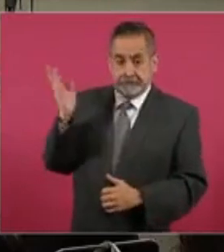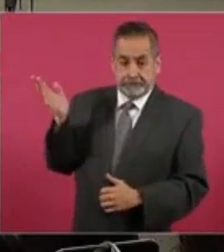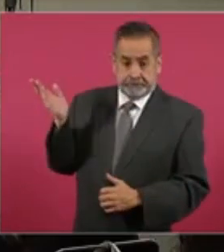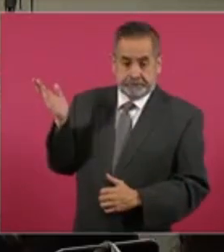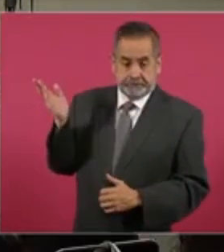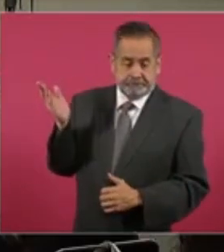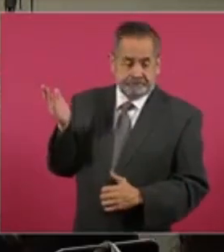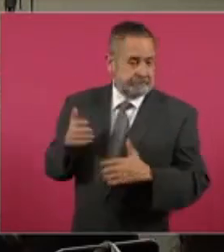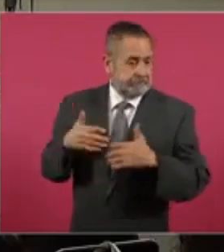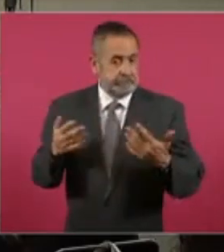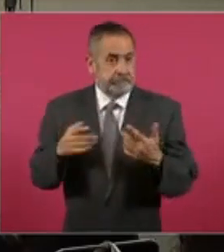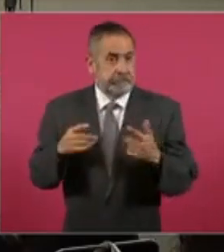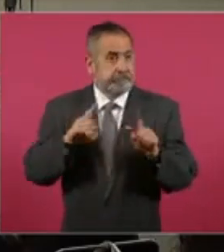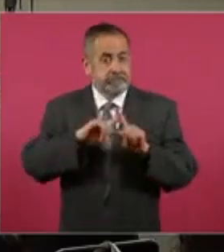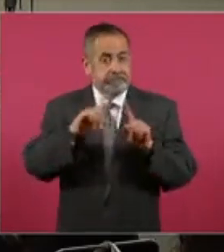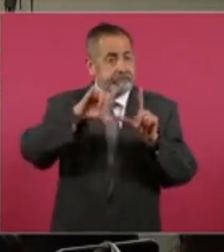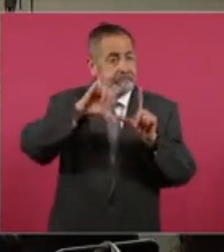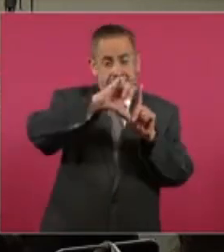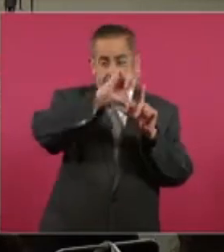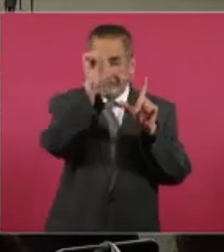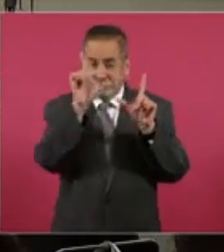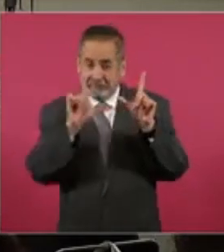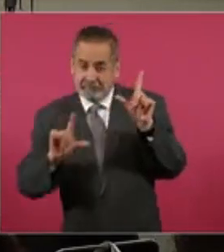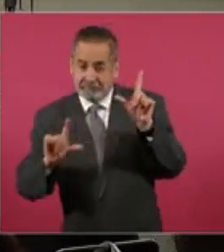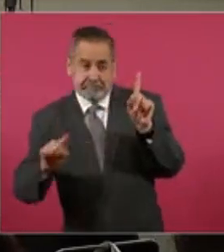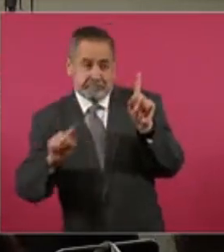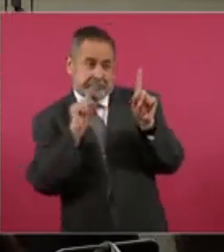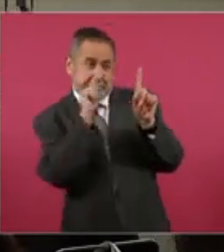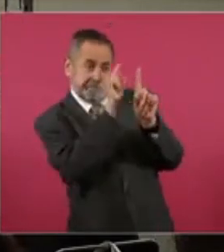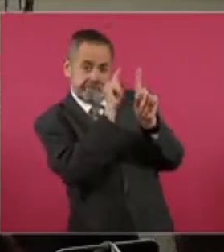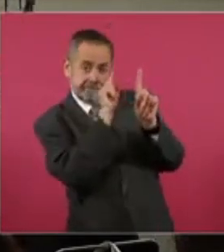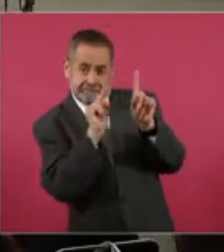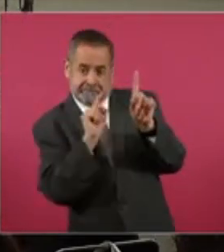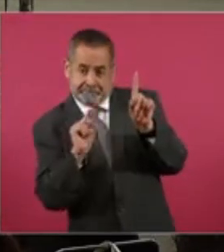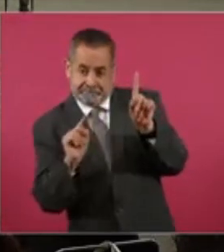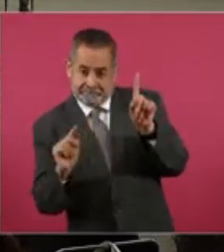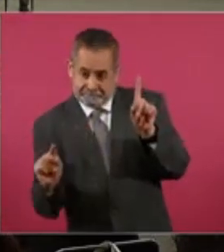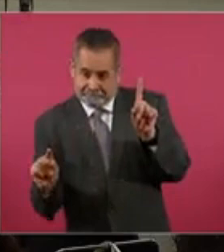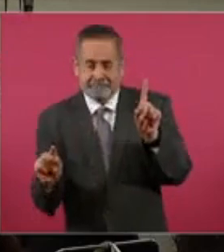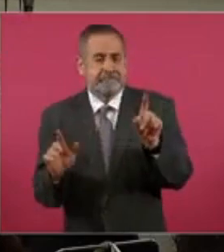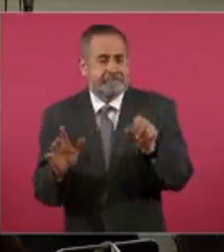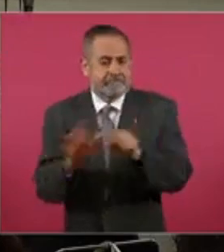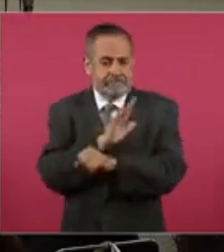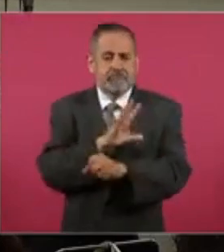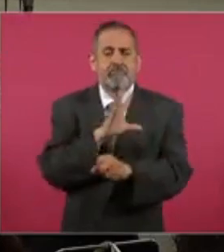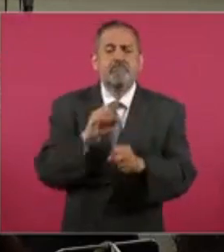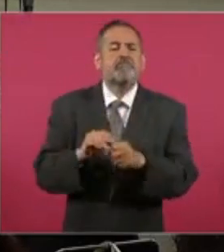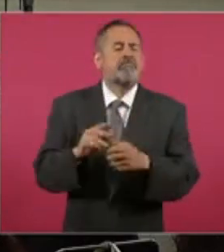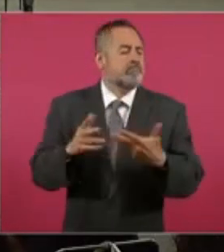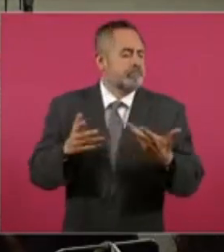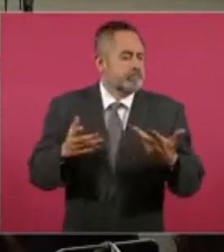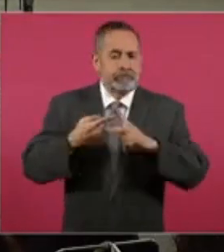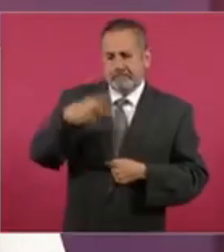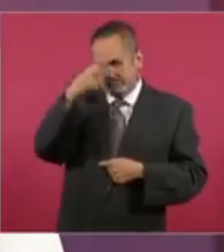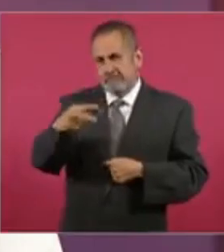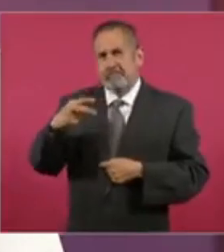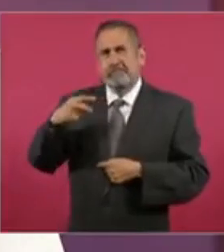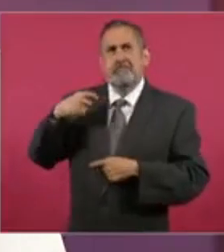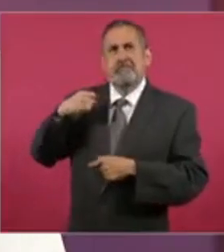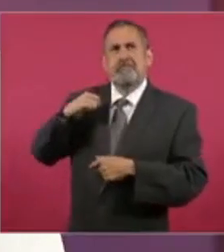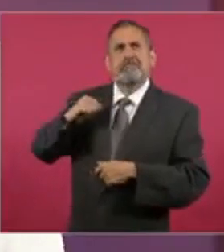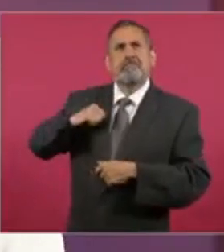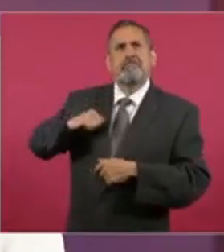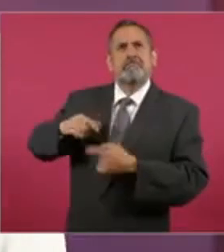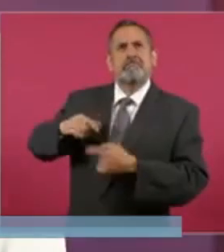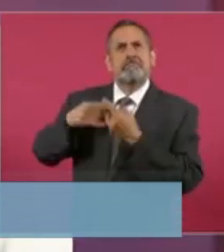De su lado, la secretaria de Educación Pública, Leticia Ramírez Amaya, advirtió que será un año escolar de grandes retos y aventuras. En